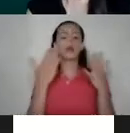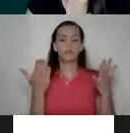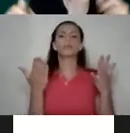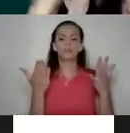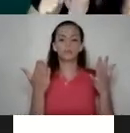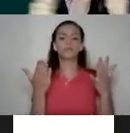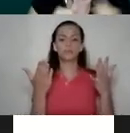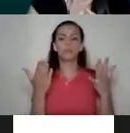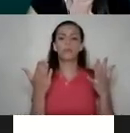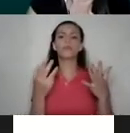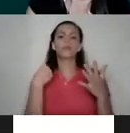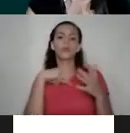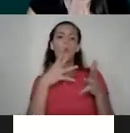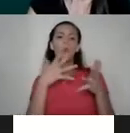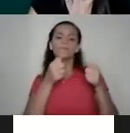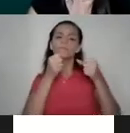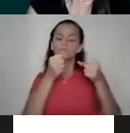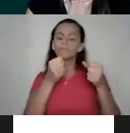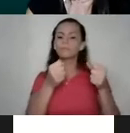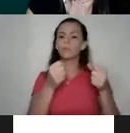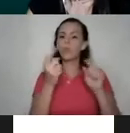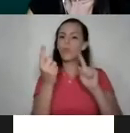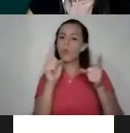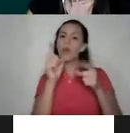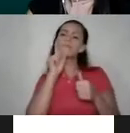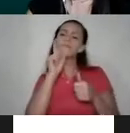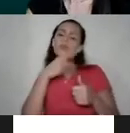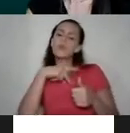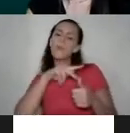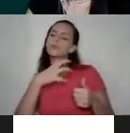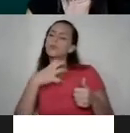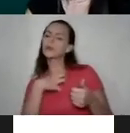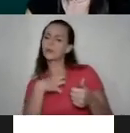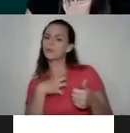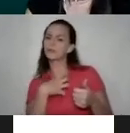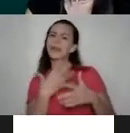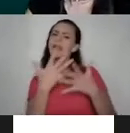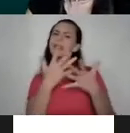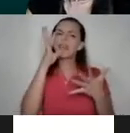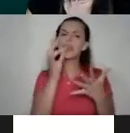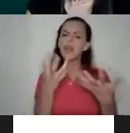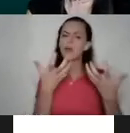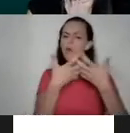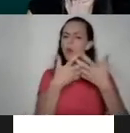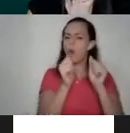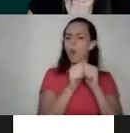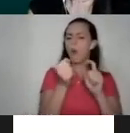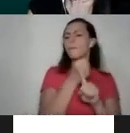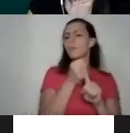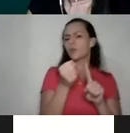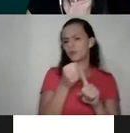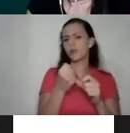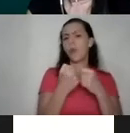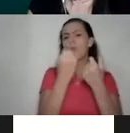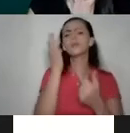zarandear un poco cuáles son los mitos personales que tenemos. ¿Qué creemos en relación con la violencia, de la violencia